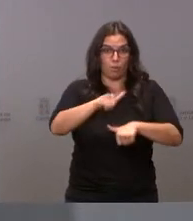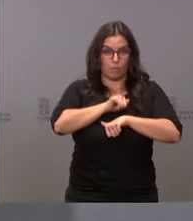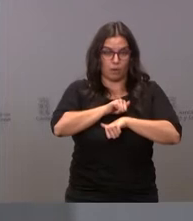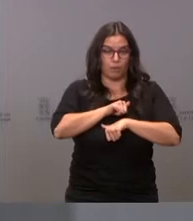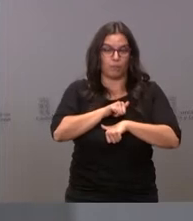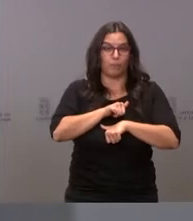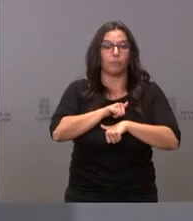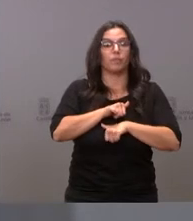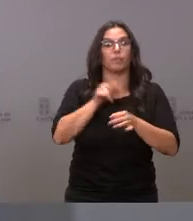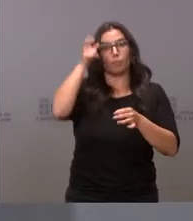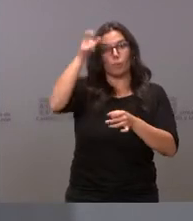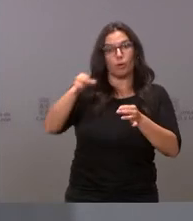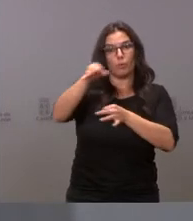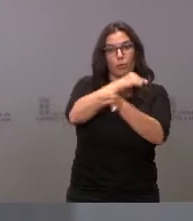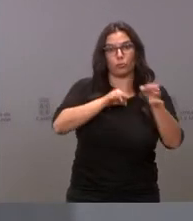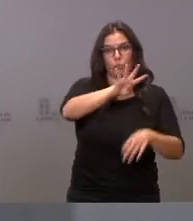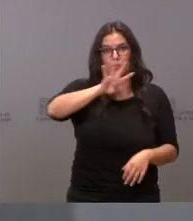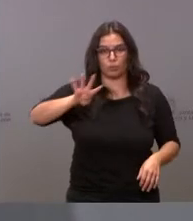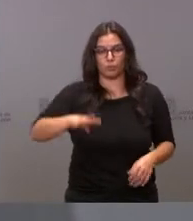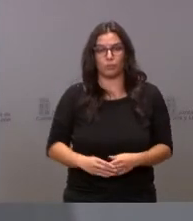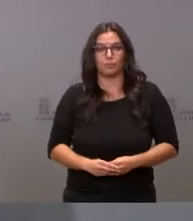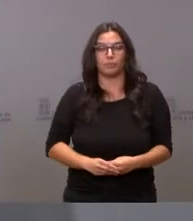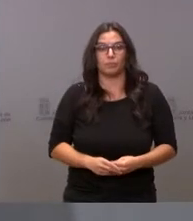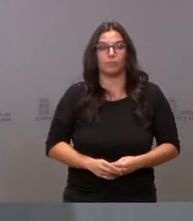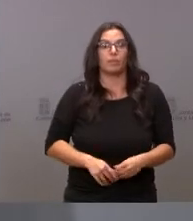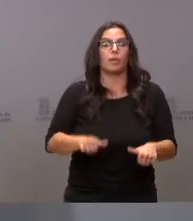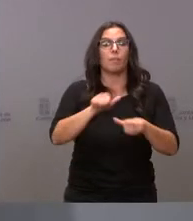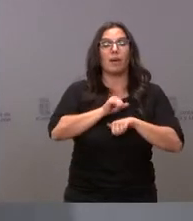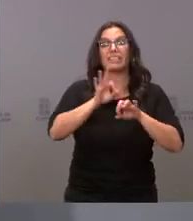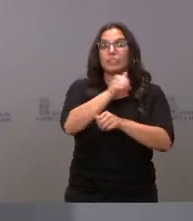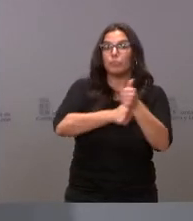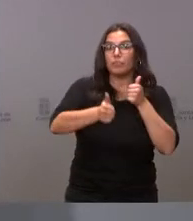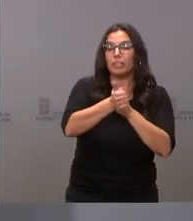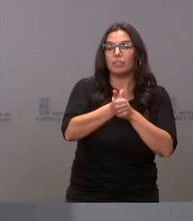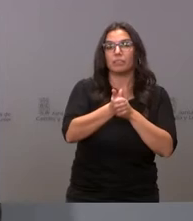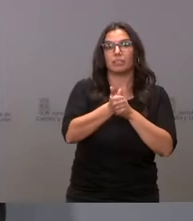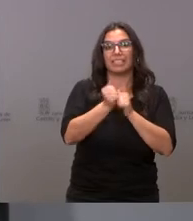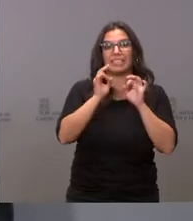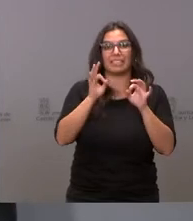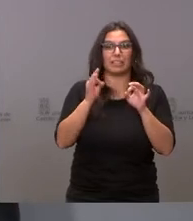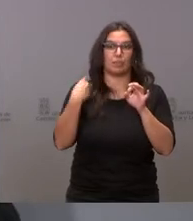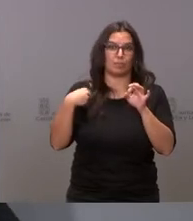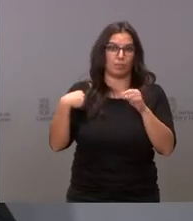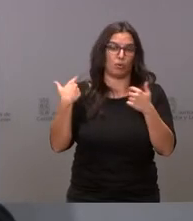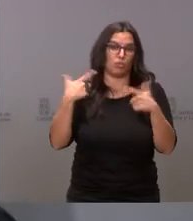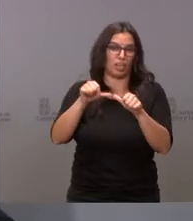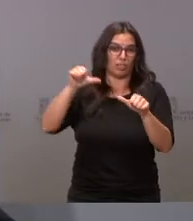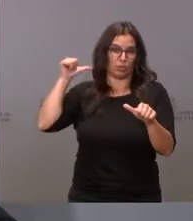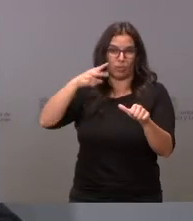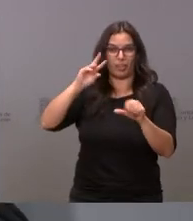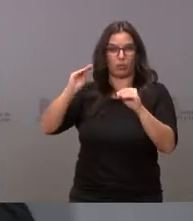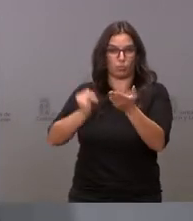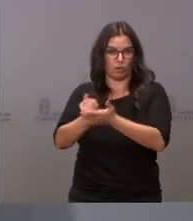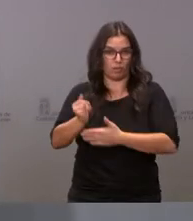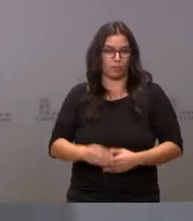estos 44 municipios, desempleados preferentemente procedentes del sector agrario. La